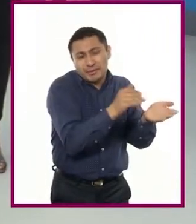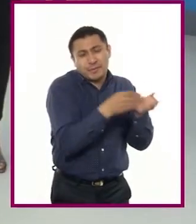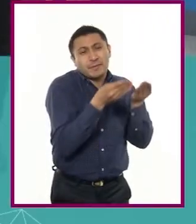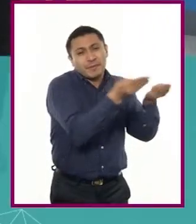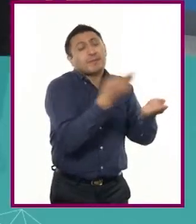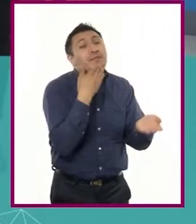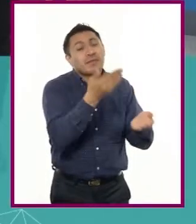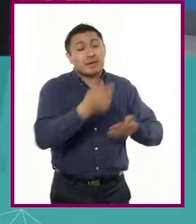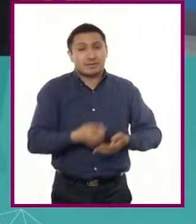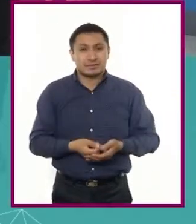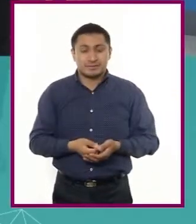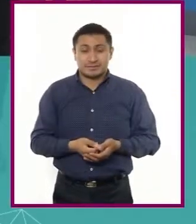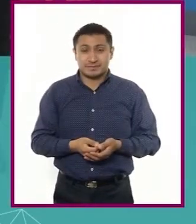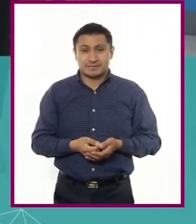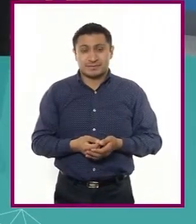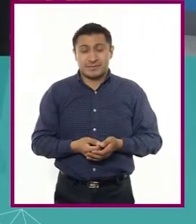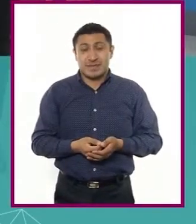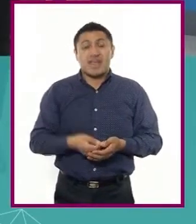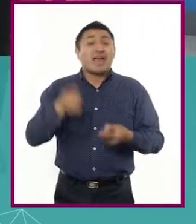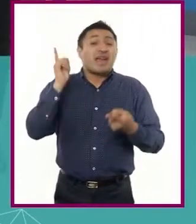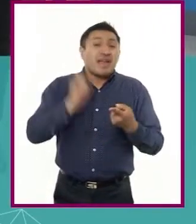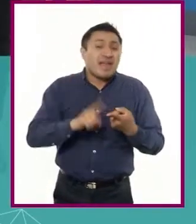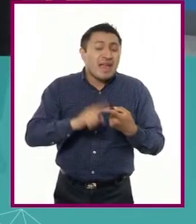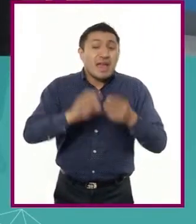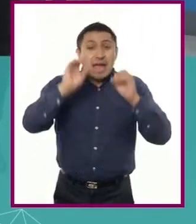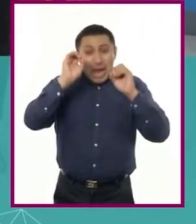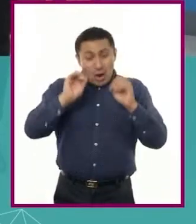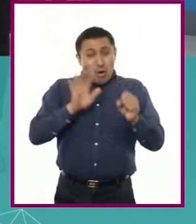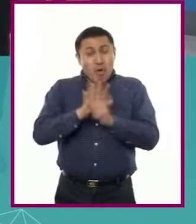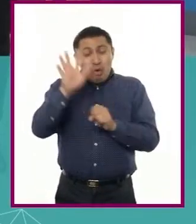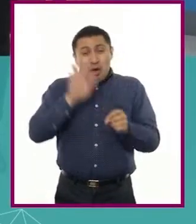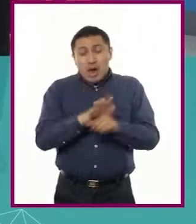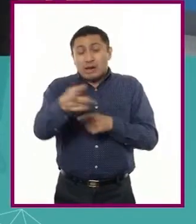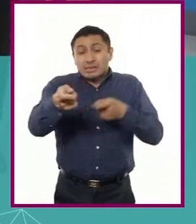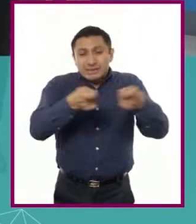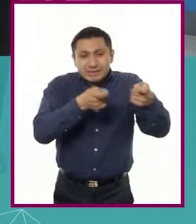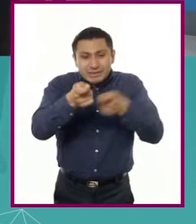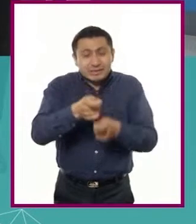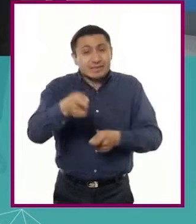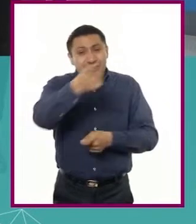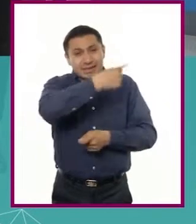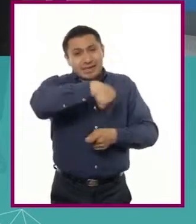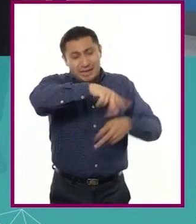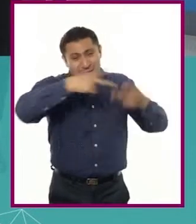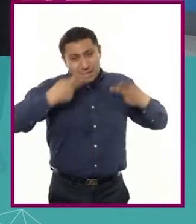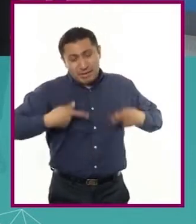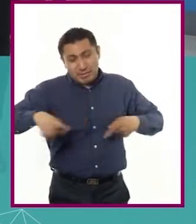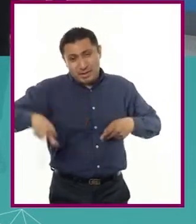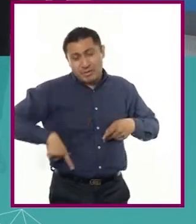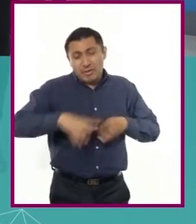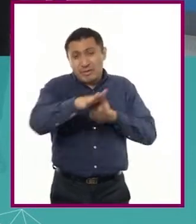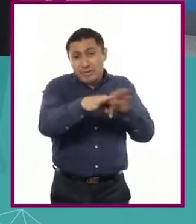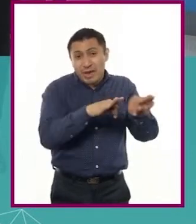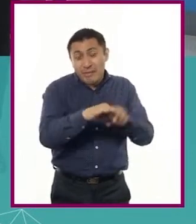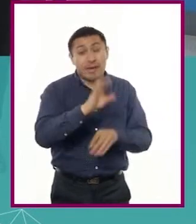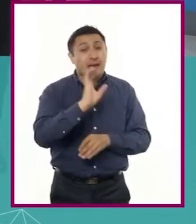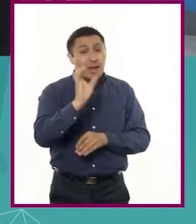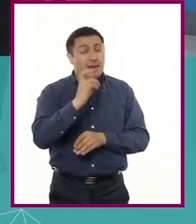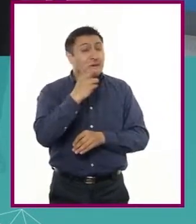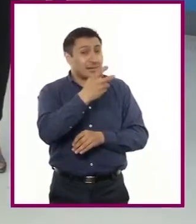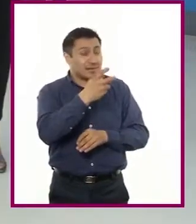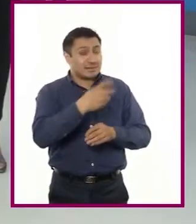¿Quién o qué regula el comportamiento de las y los servidores públicos cuando ejercen sus funciones?